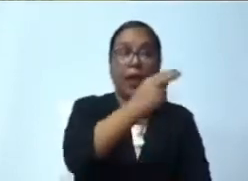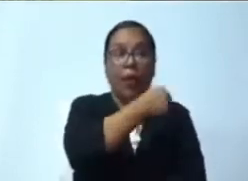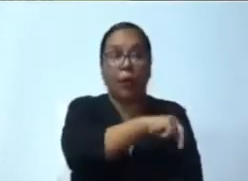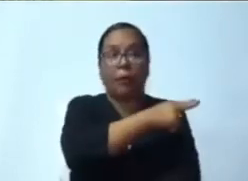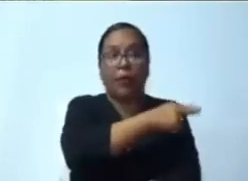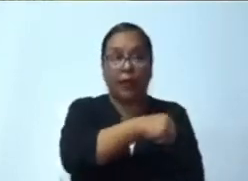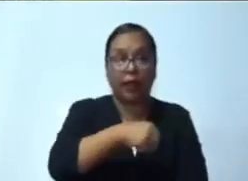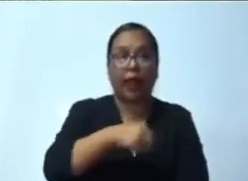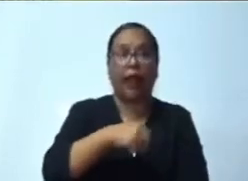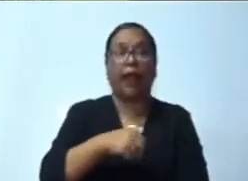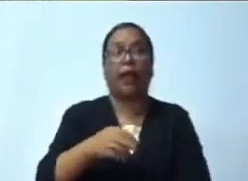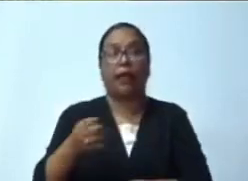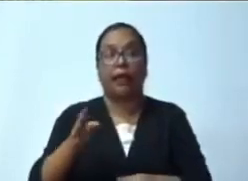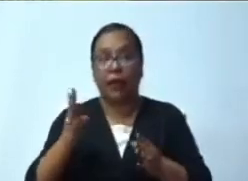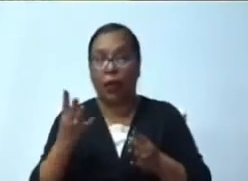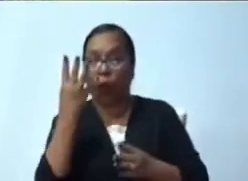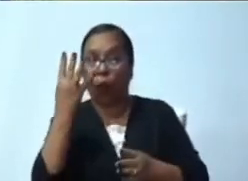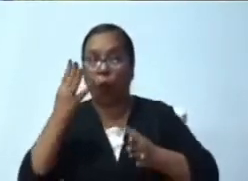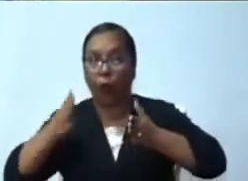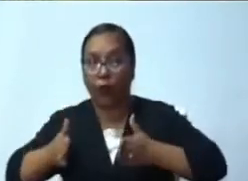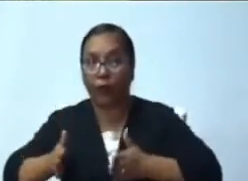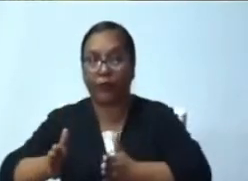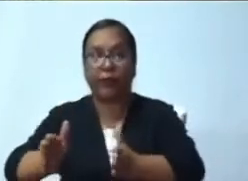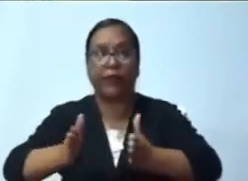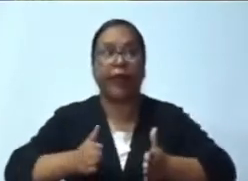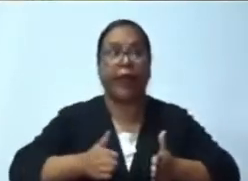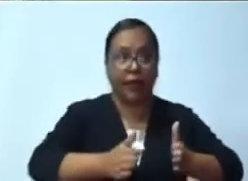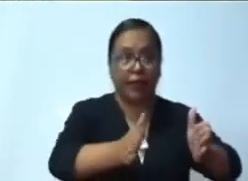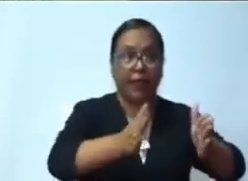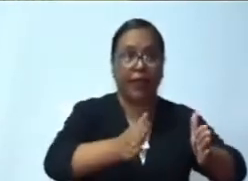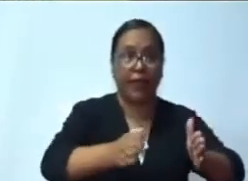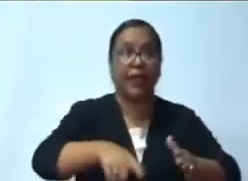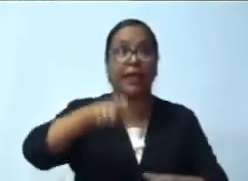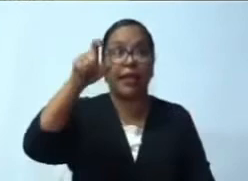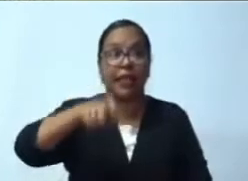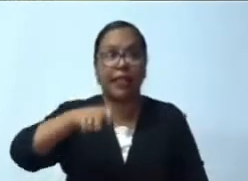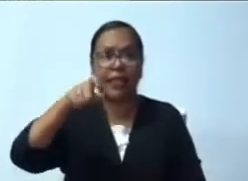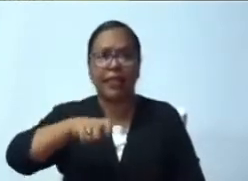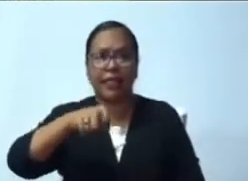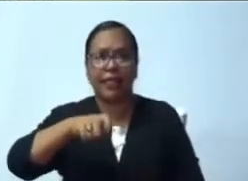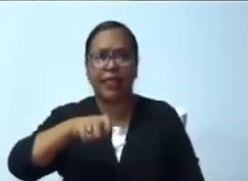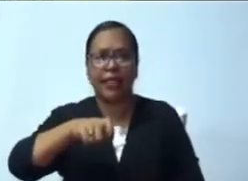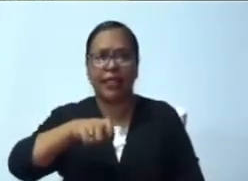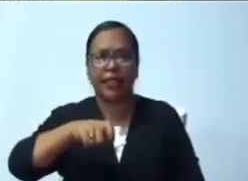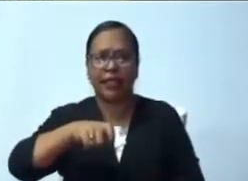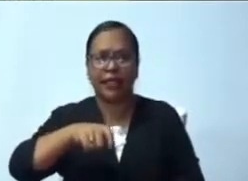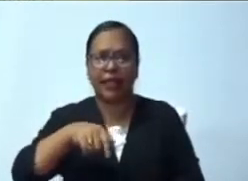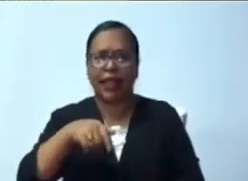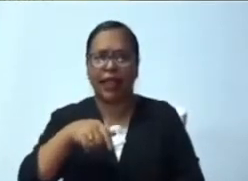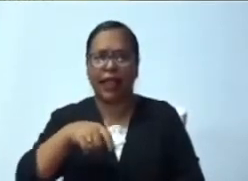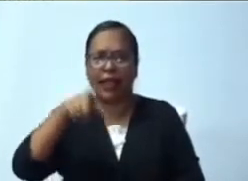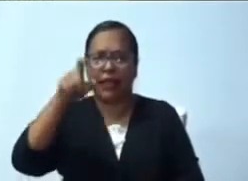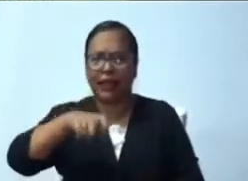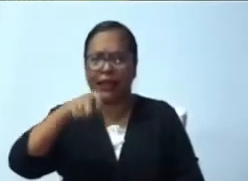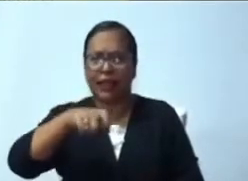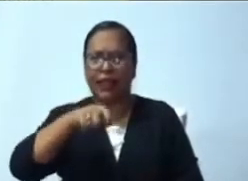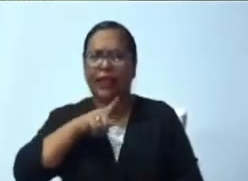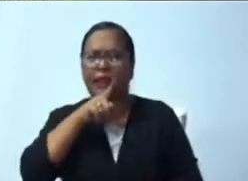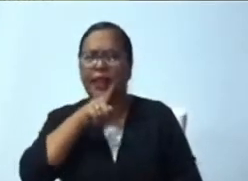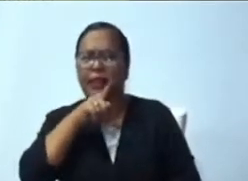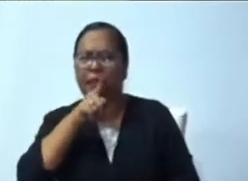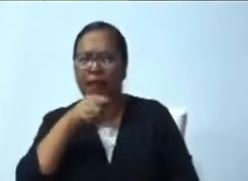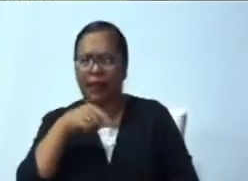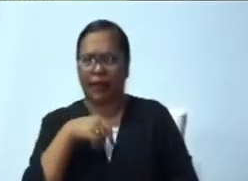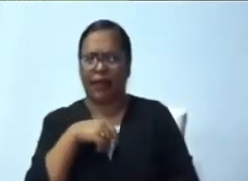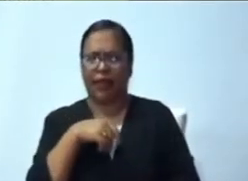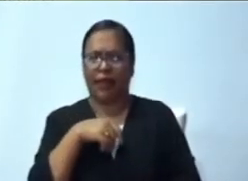carreteras. ¿Y a dónde ha ido eso? A ningún lado, al Zafacón, a los paraísos fiscales, se ha ido a